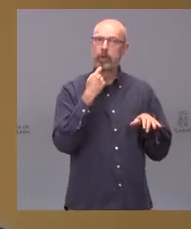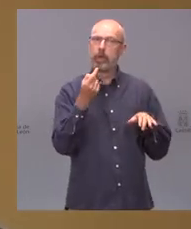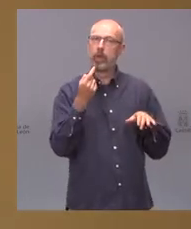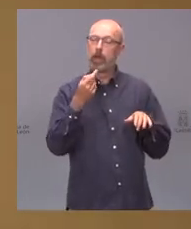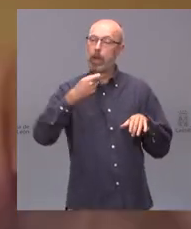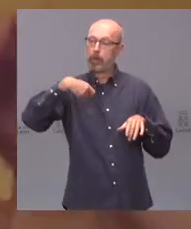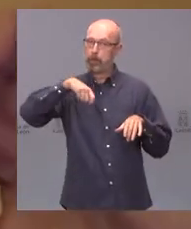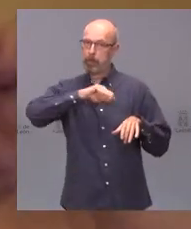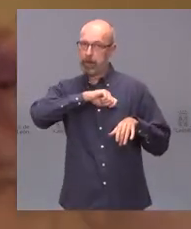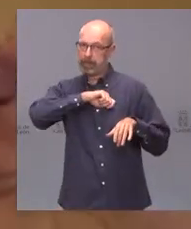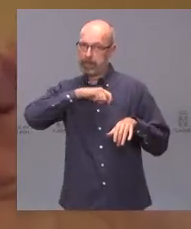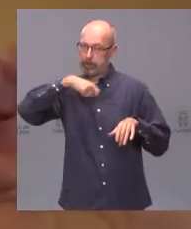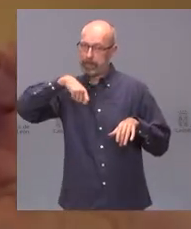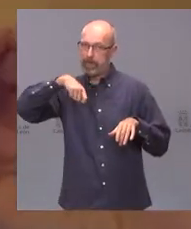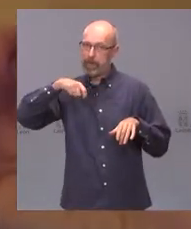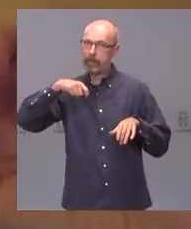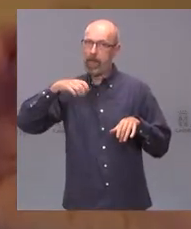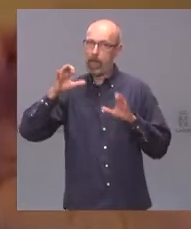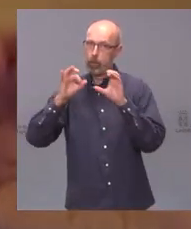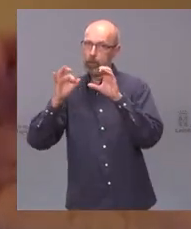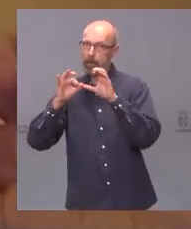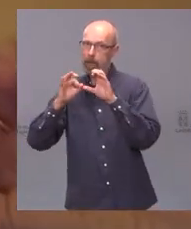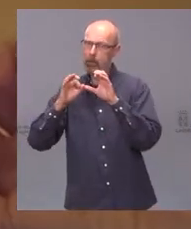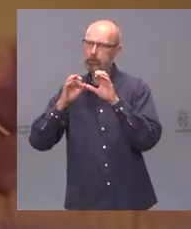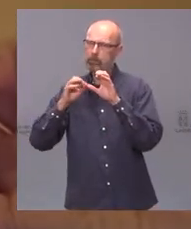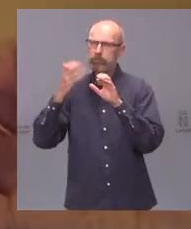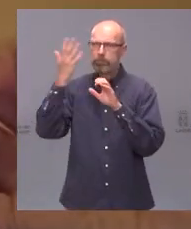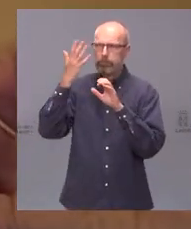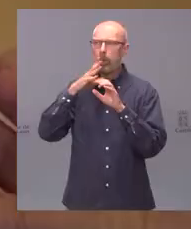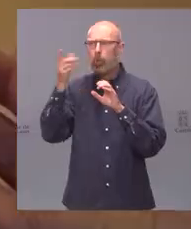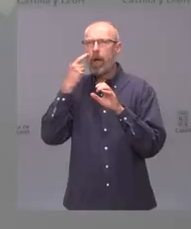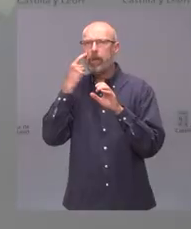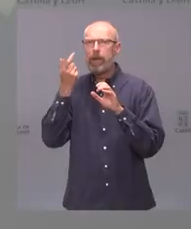cargos de Ciudadanos de Castilla y León que se puedan pasar a este partido gracias